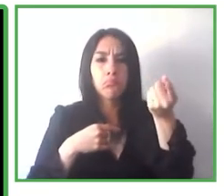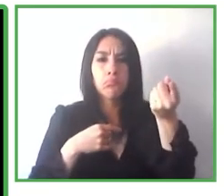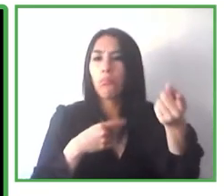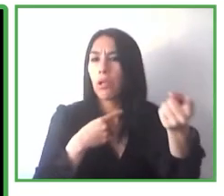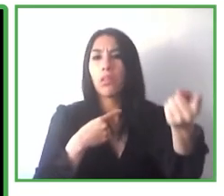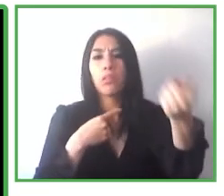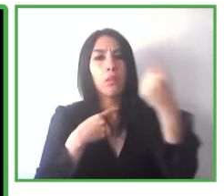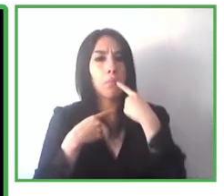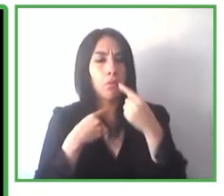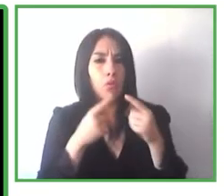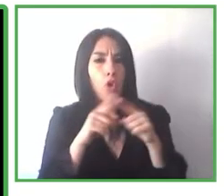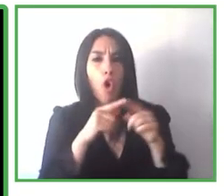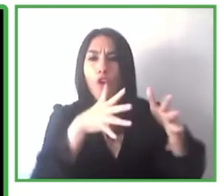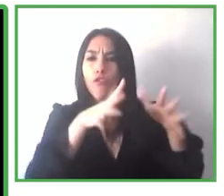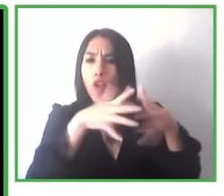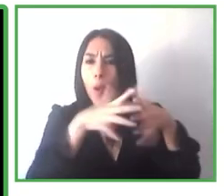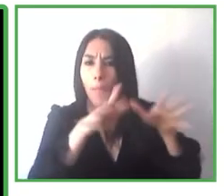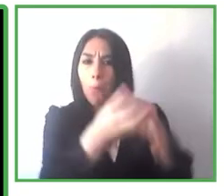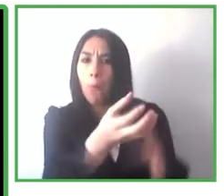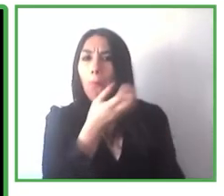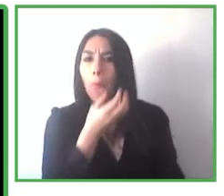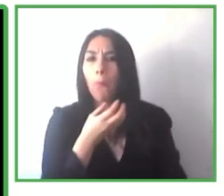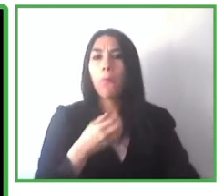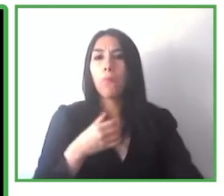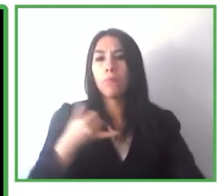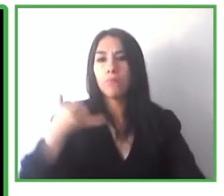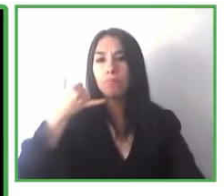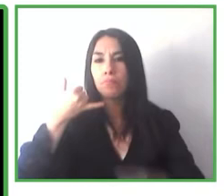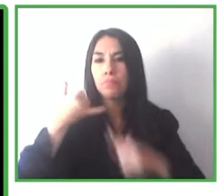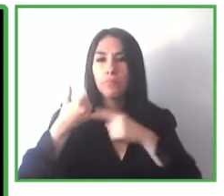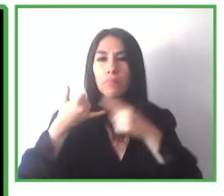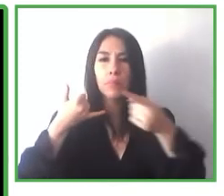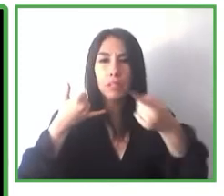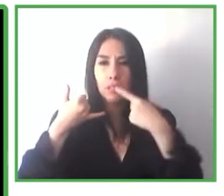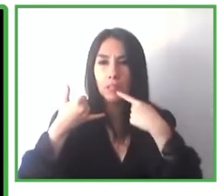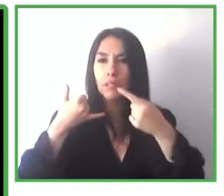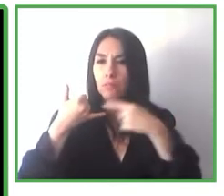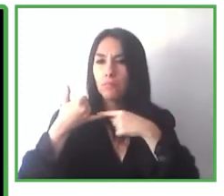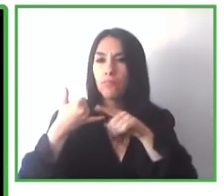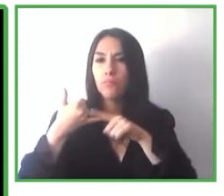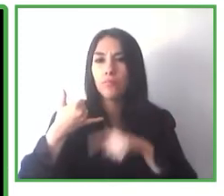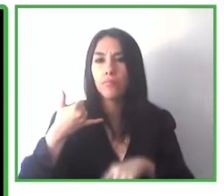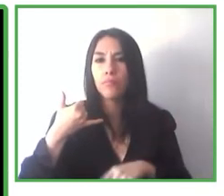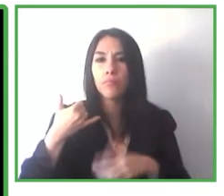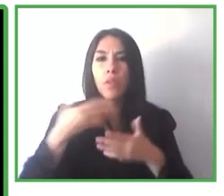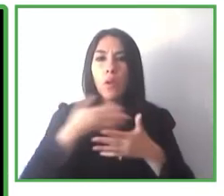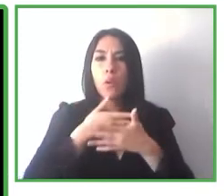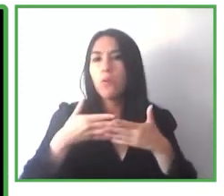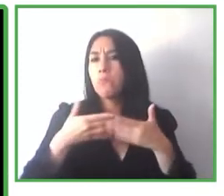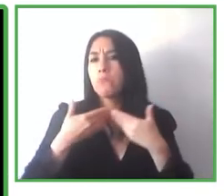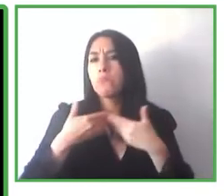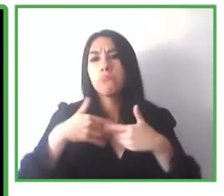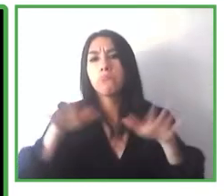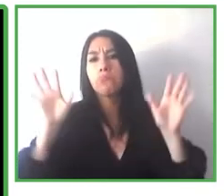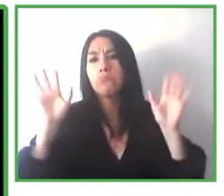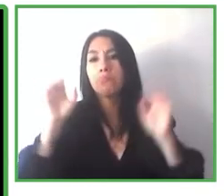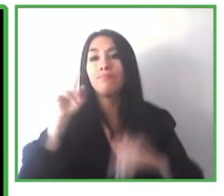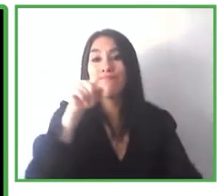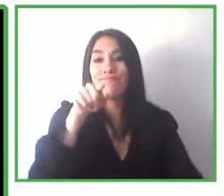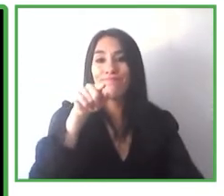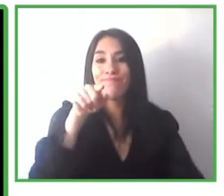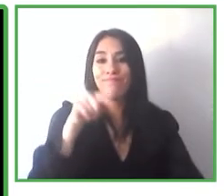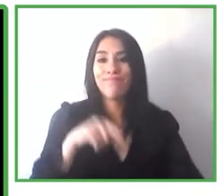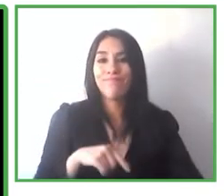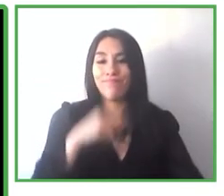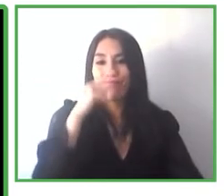personalizada descriptiva del cuadro que viene enfrente como en el museo Clemente Nooka de Japón museo en los sentidos en Málaga